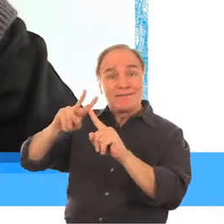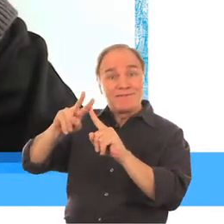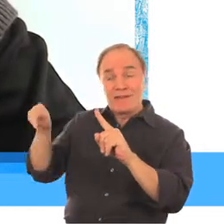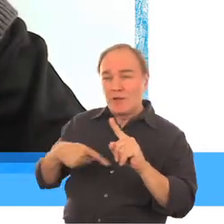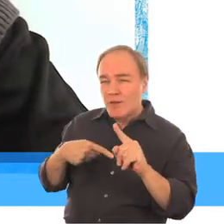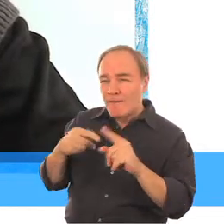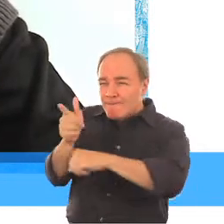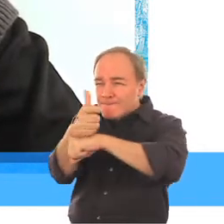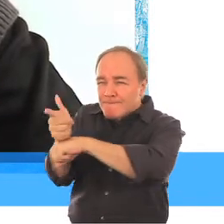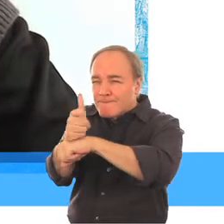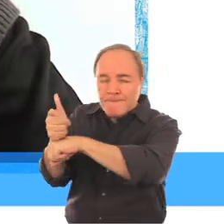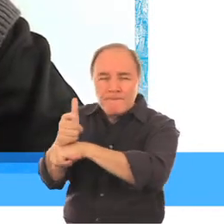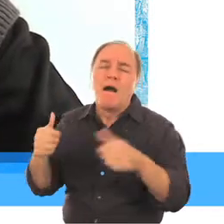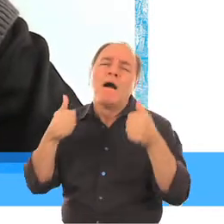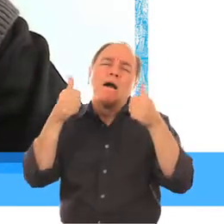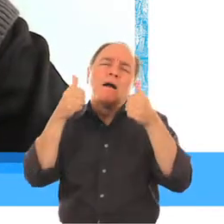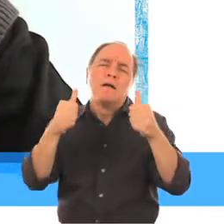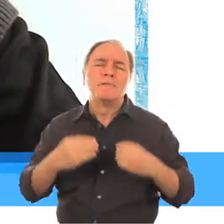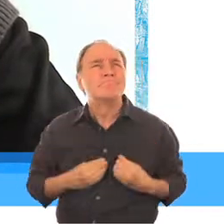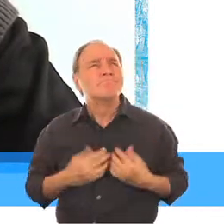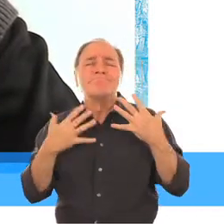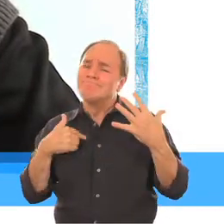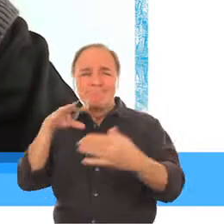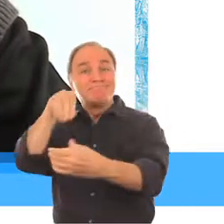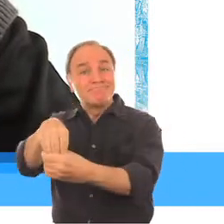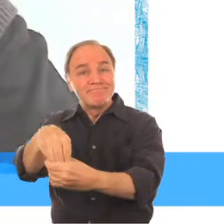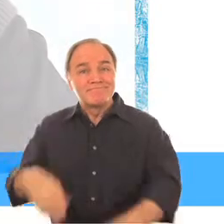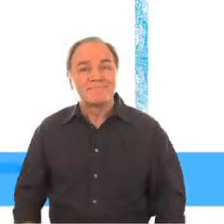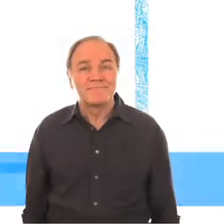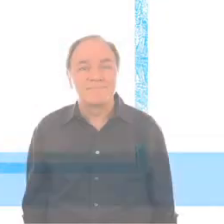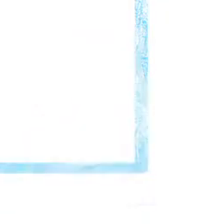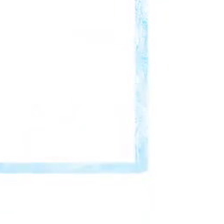Fue una experiencia maravillosa y única para mí